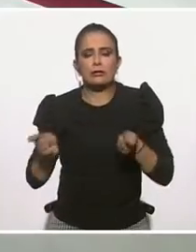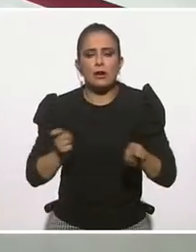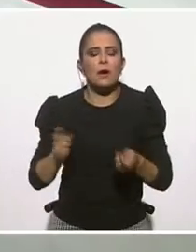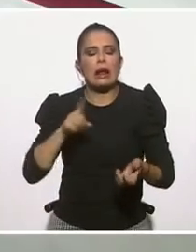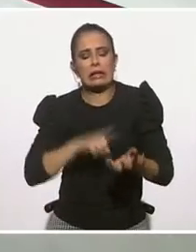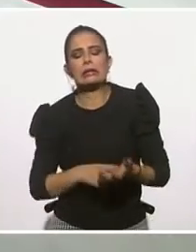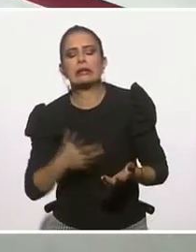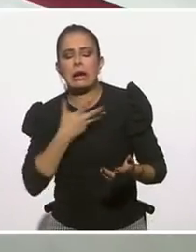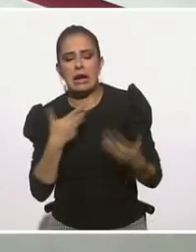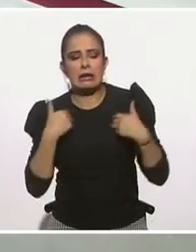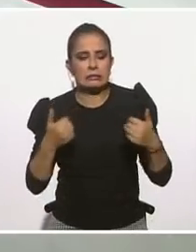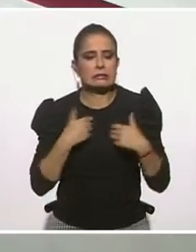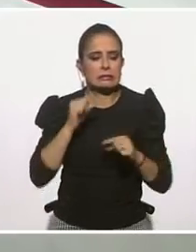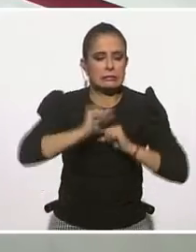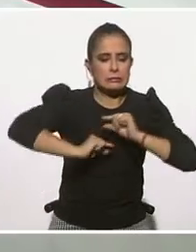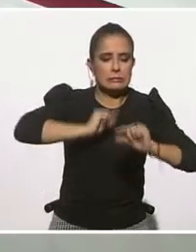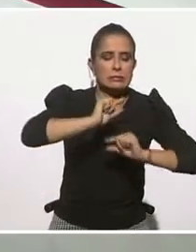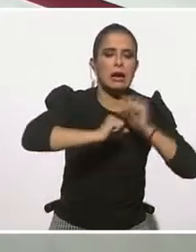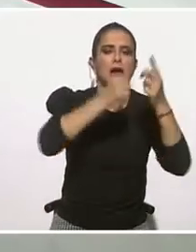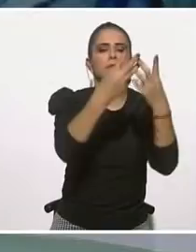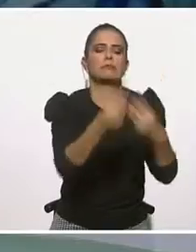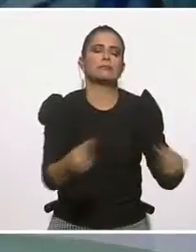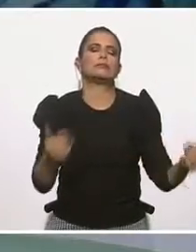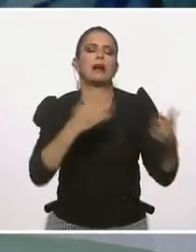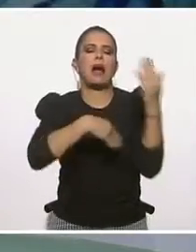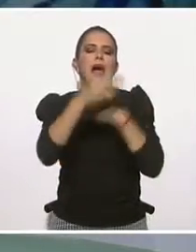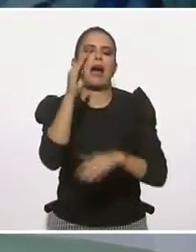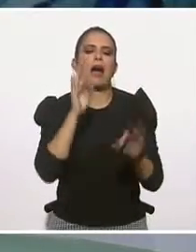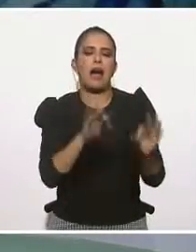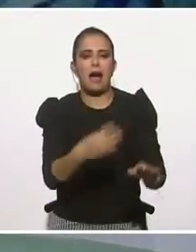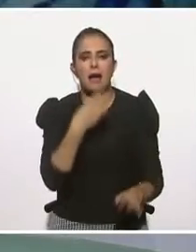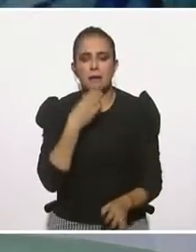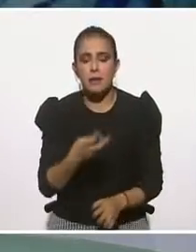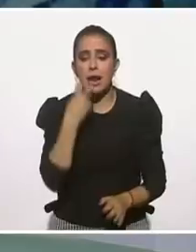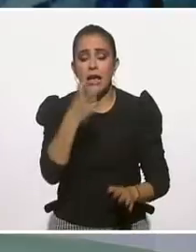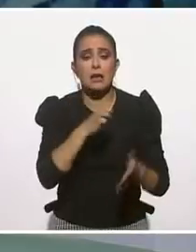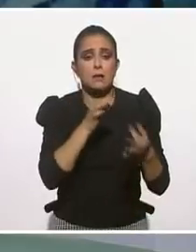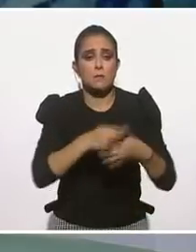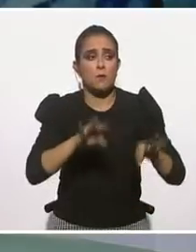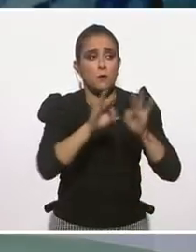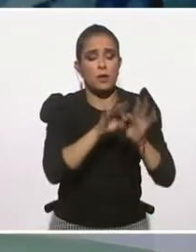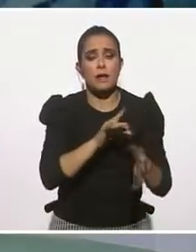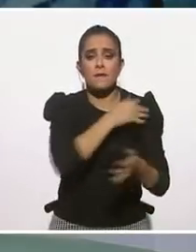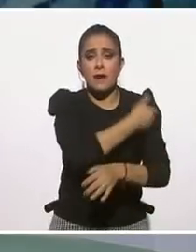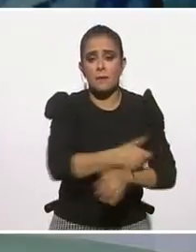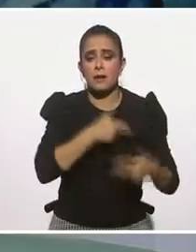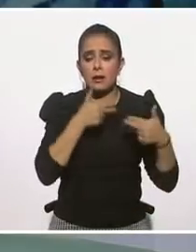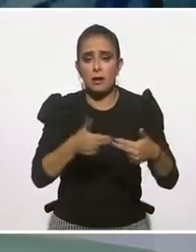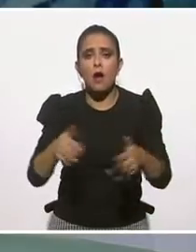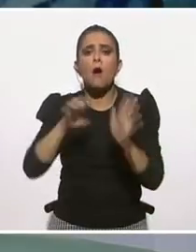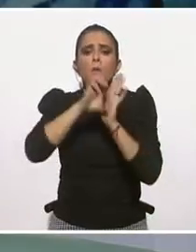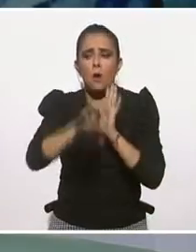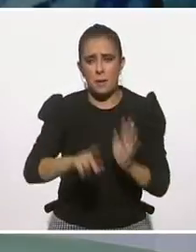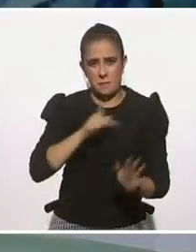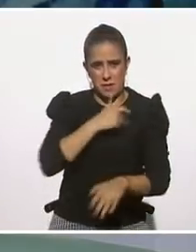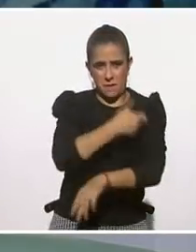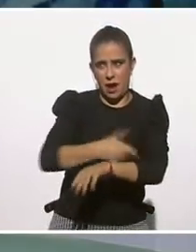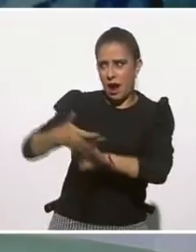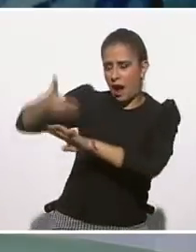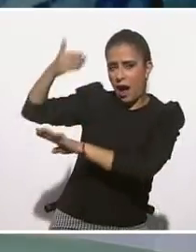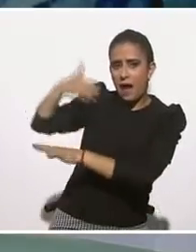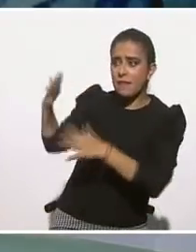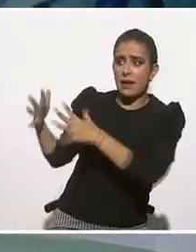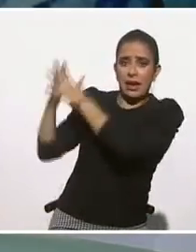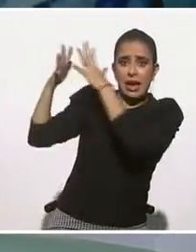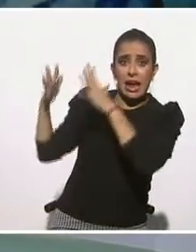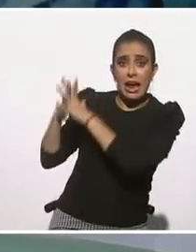modelan como personas la resistencia. Por ejemplo, en mi caso yo vengo de familias de la posguerra, entonces nosotros en mi familia somos